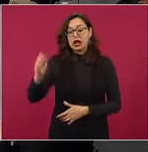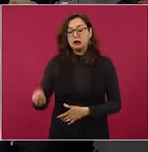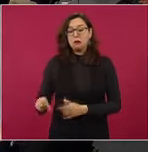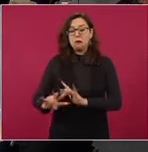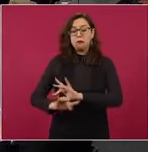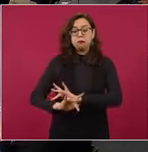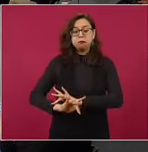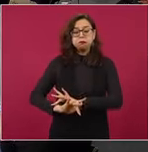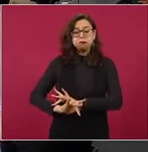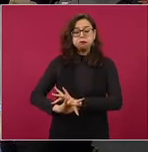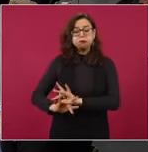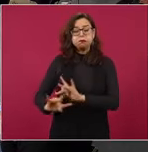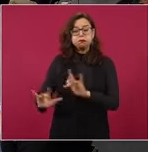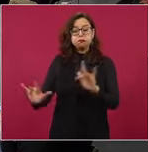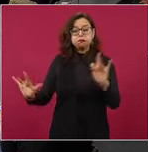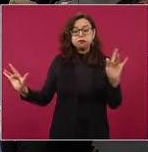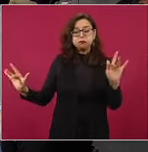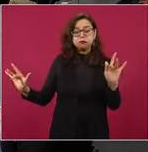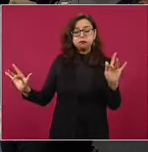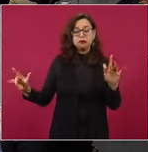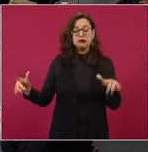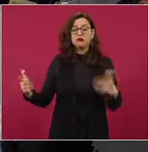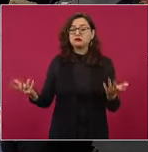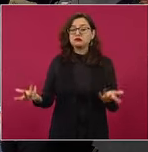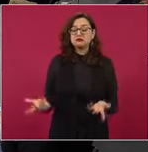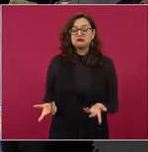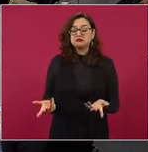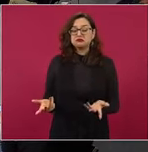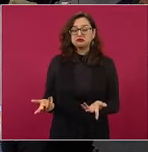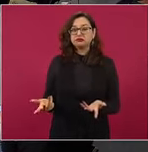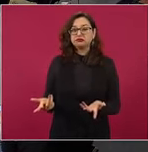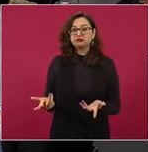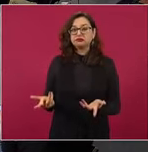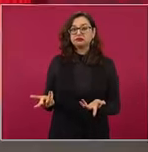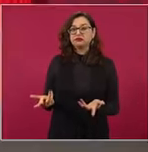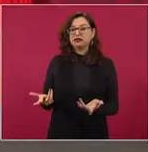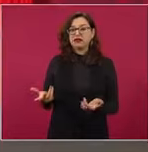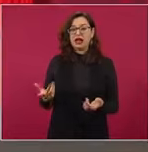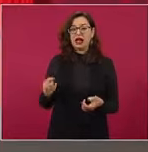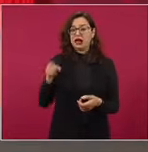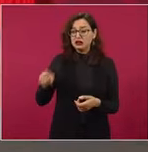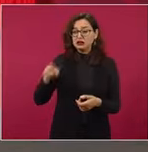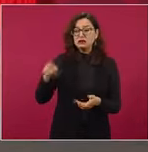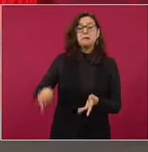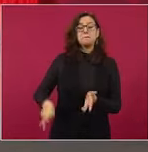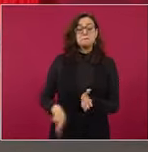por las epidemias